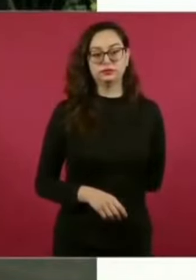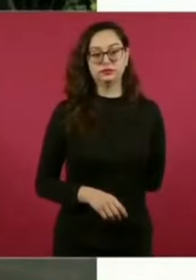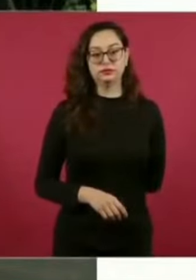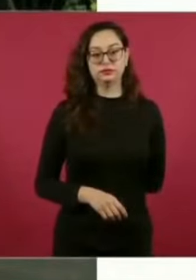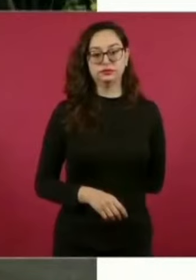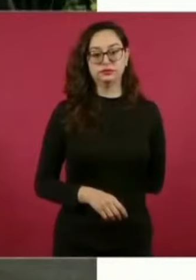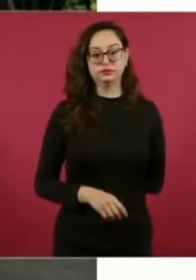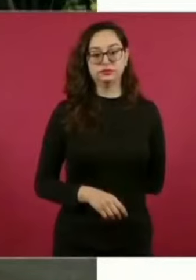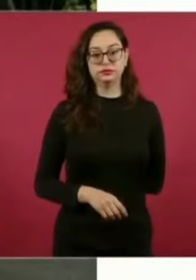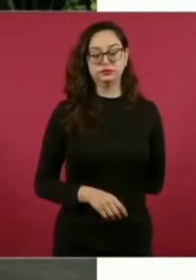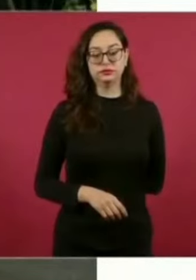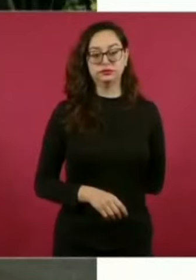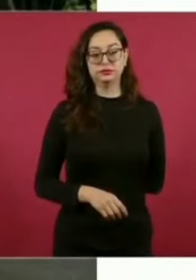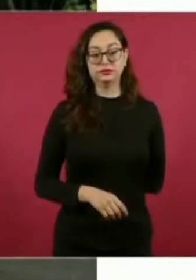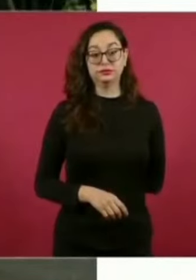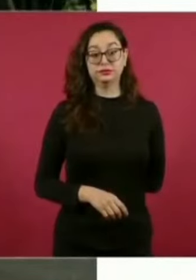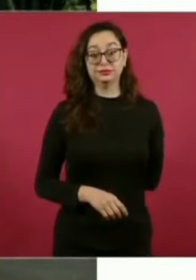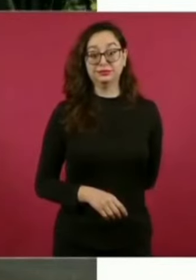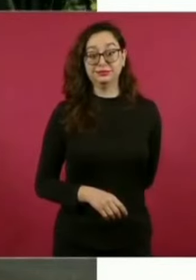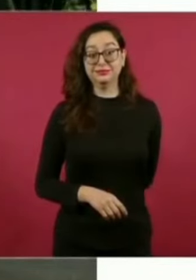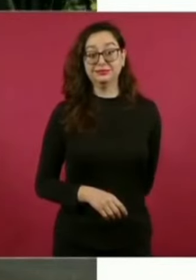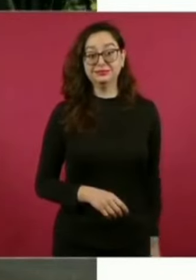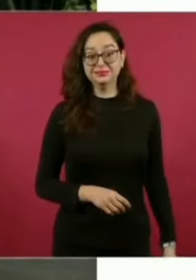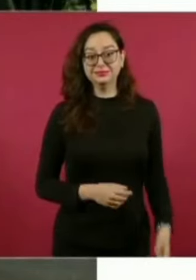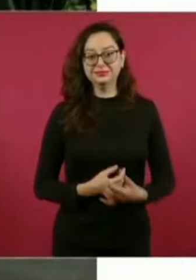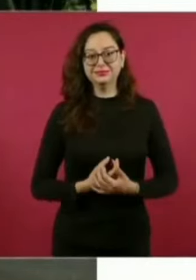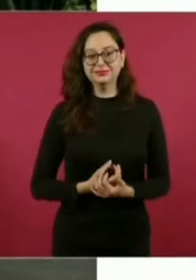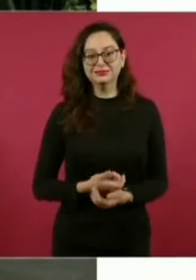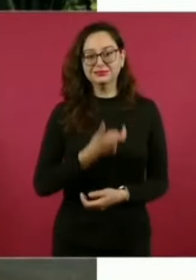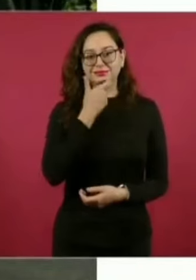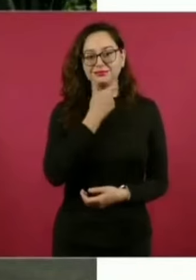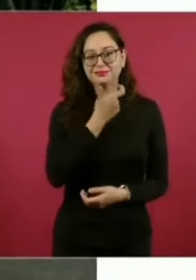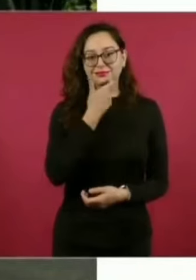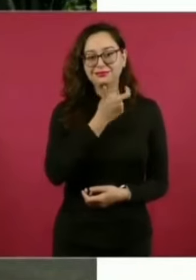Carlos Marín. ¡Ja, ja,